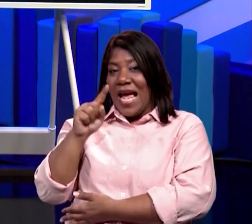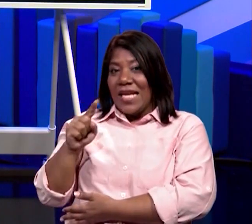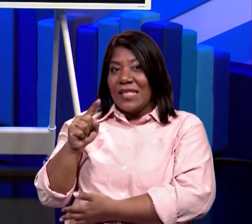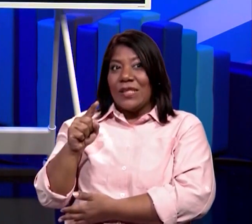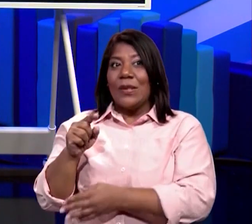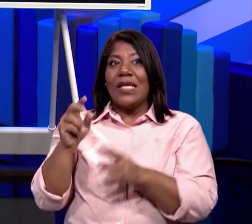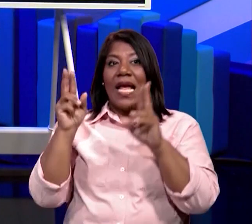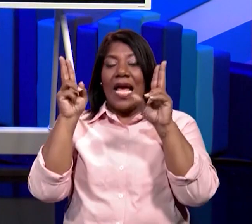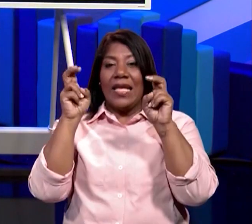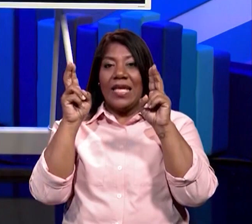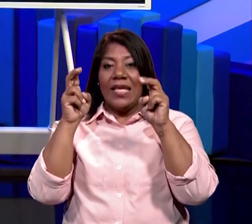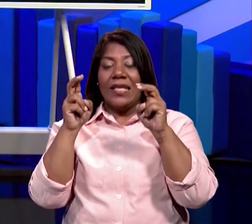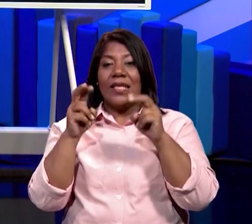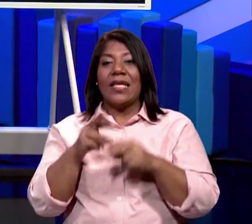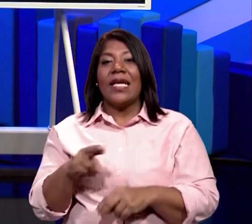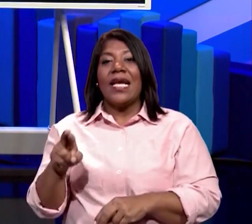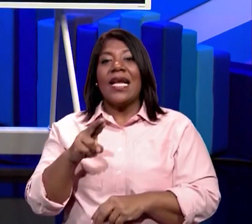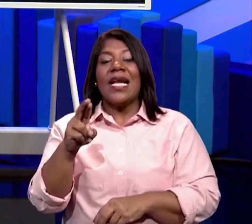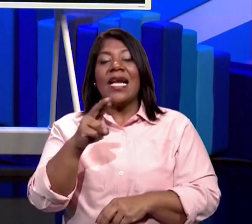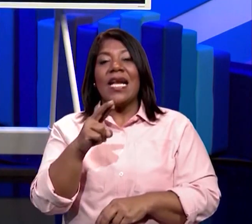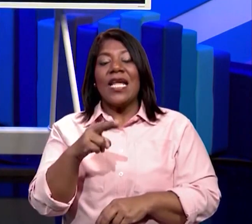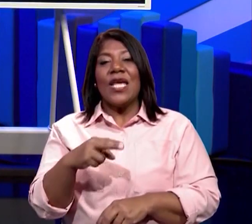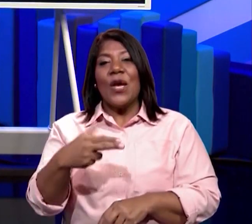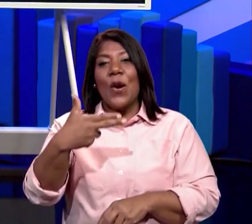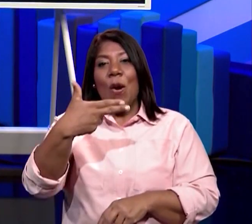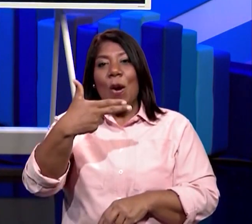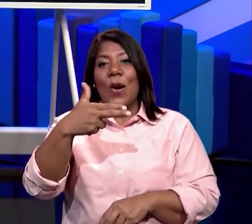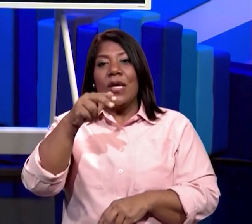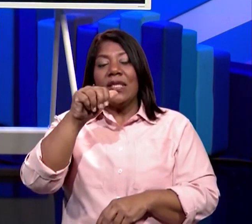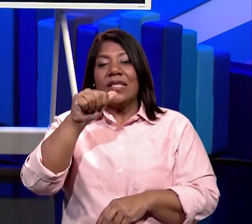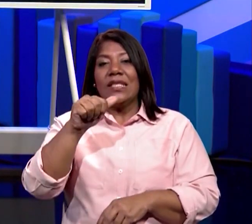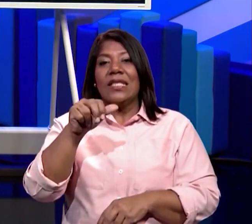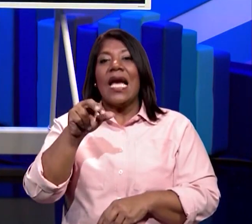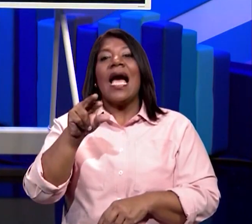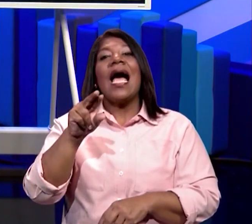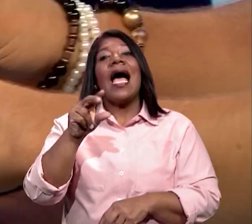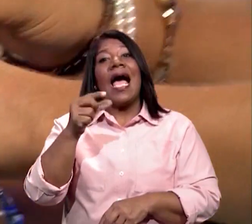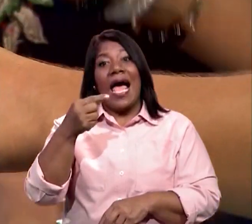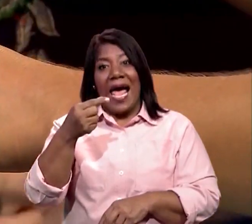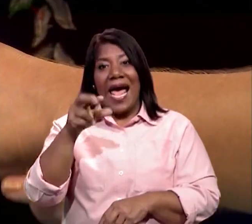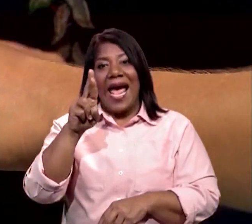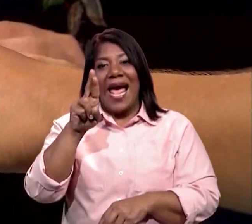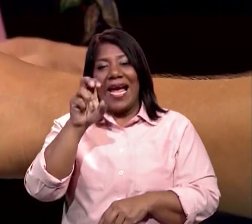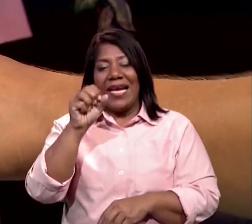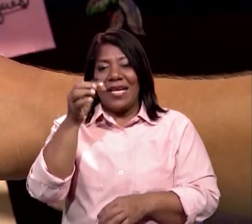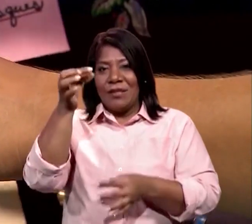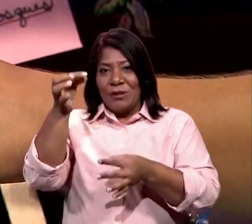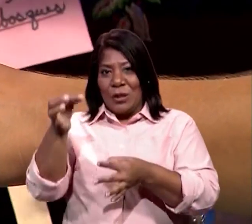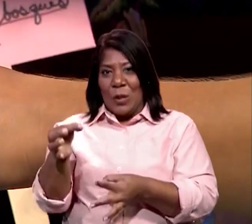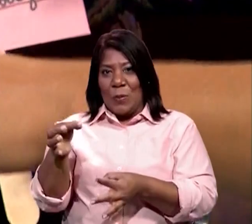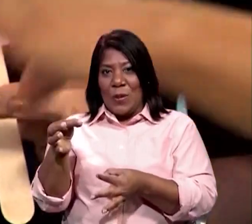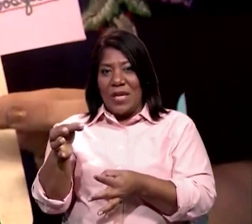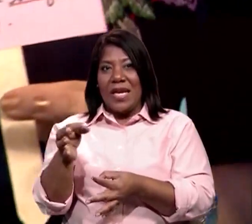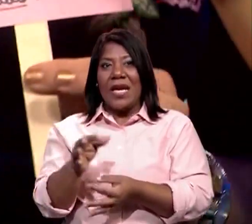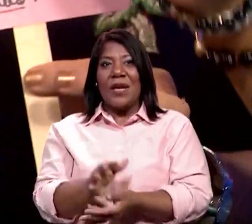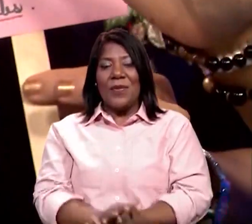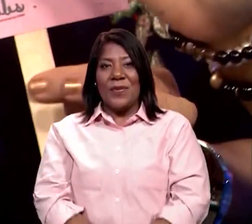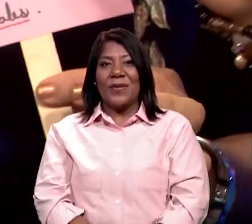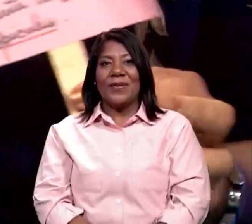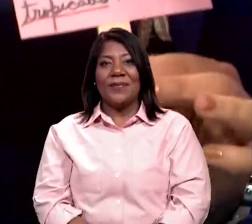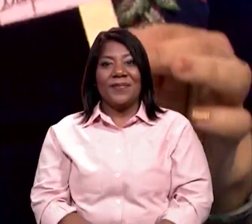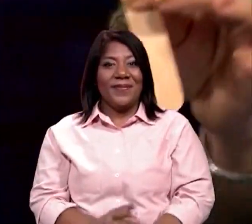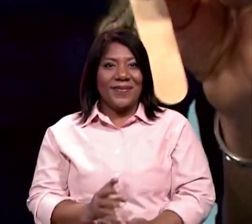título. ¡Río Chagres! El río Chagres. ¿Lo podemos colocar? Y podemos colocar allí. Muy bien, el niño